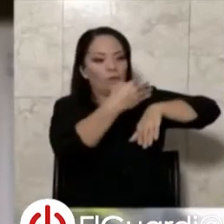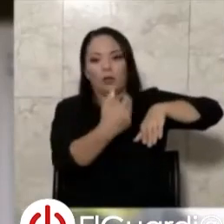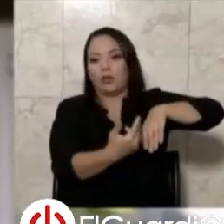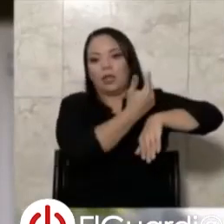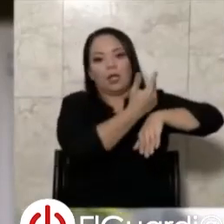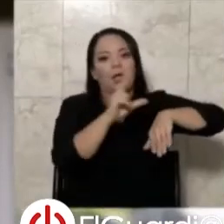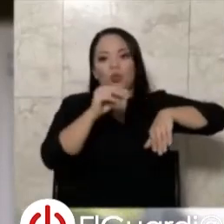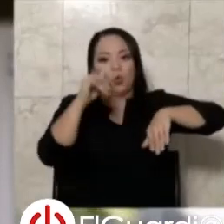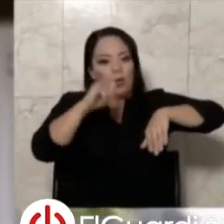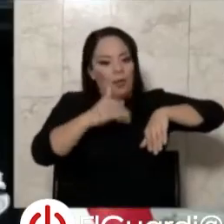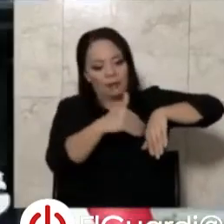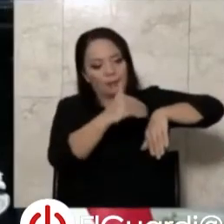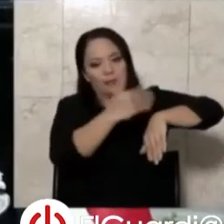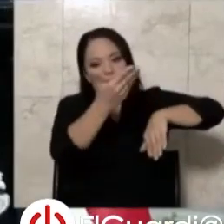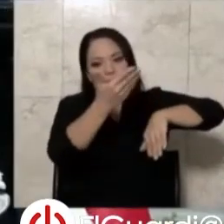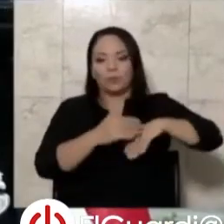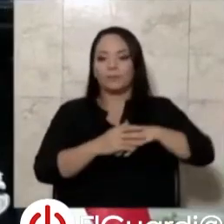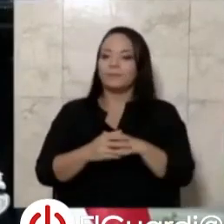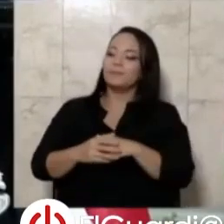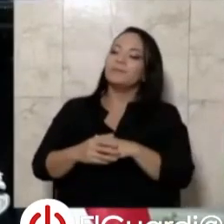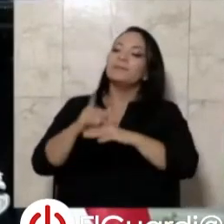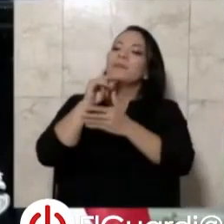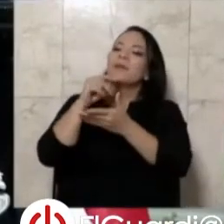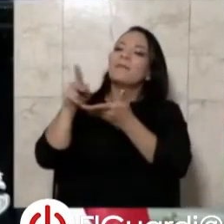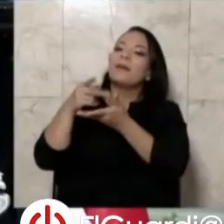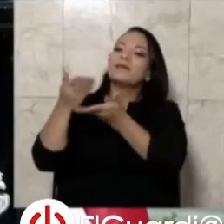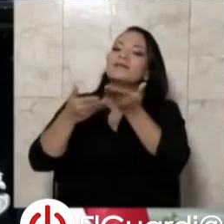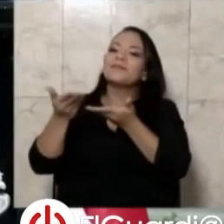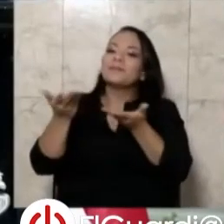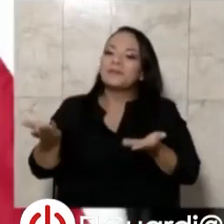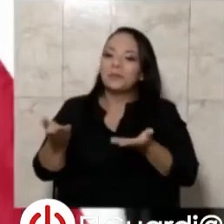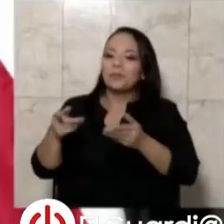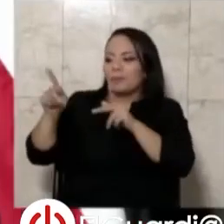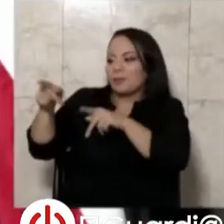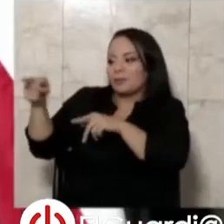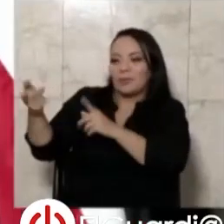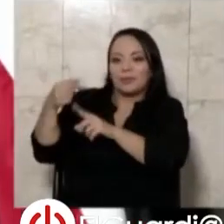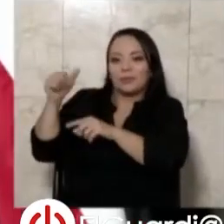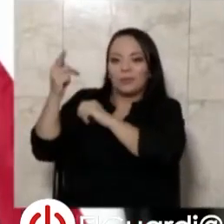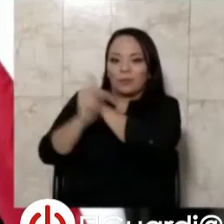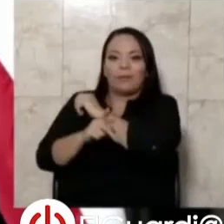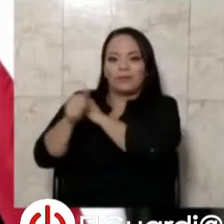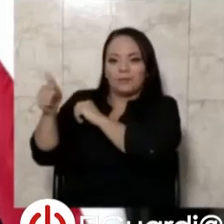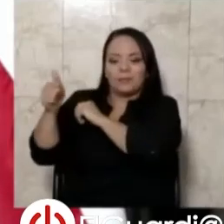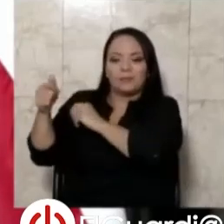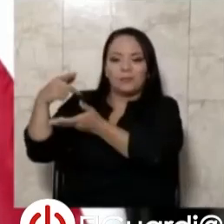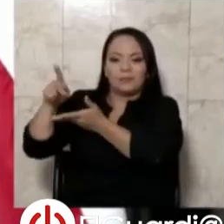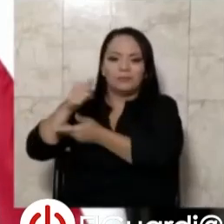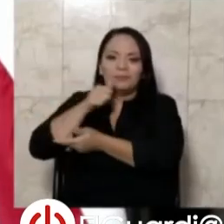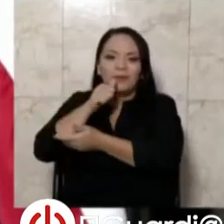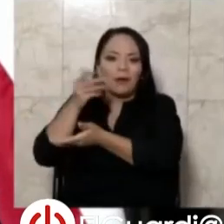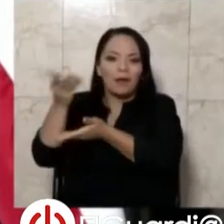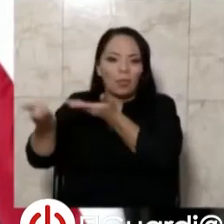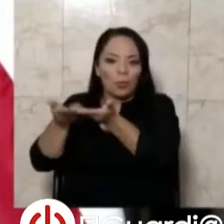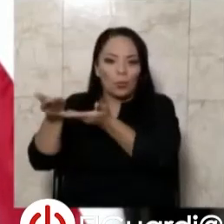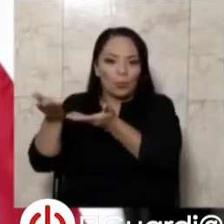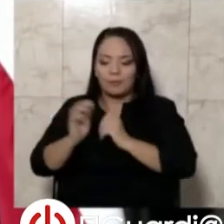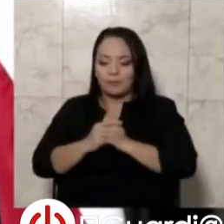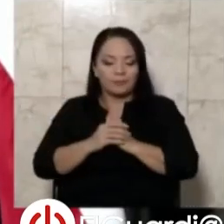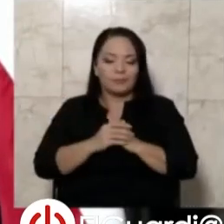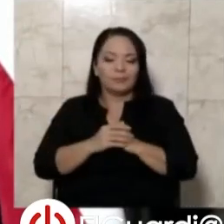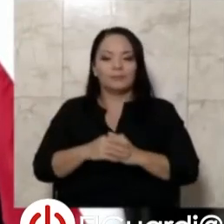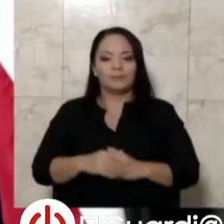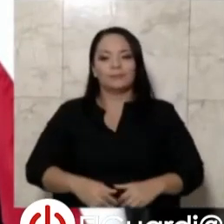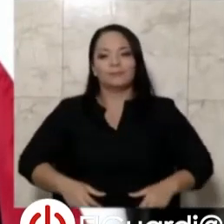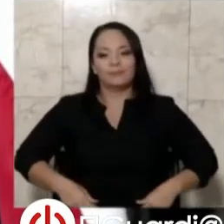centro de la capital. Además, ¿quién paga el servicio? El migrante. Exactamente. servicio privado. Pero no, no,